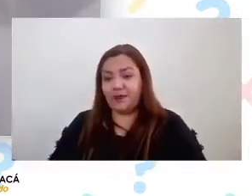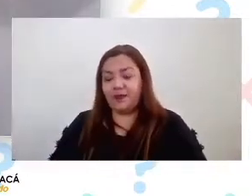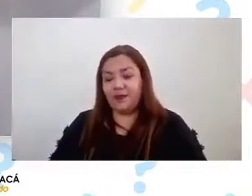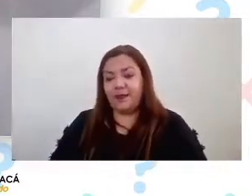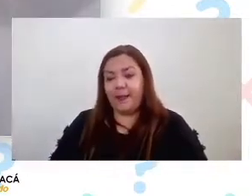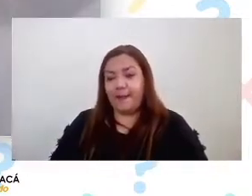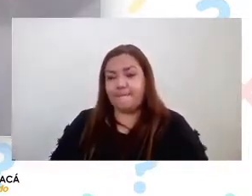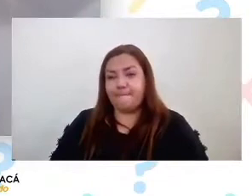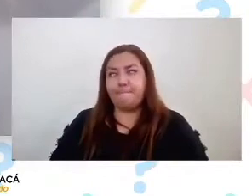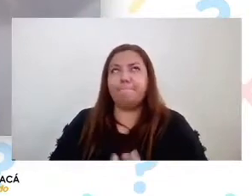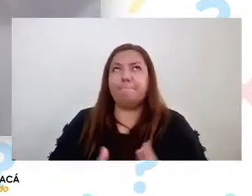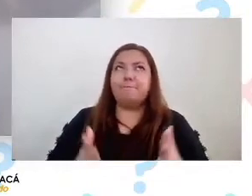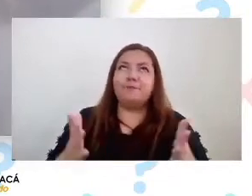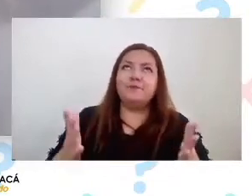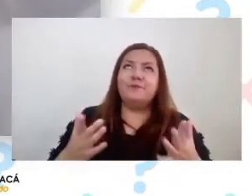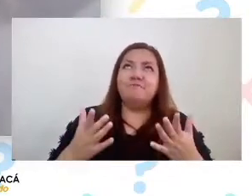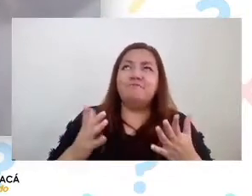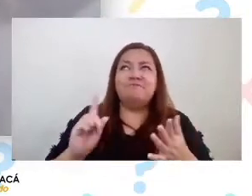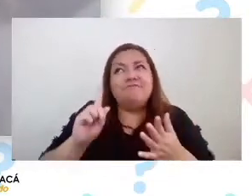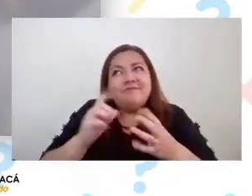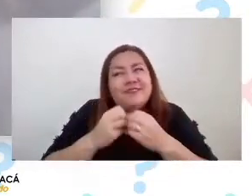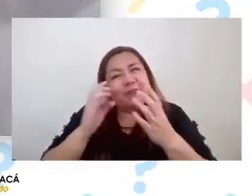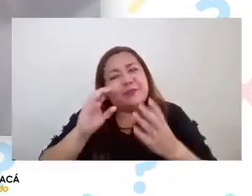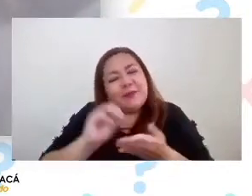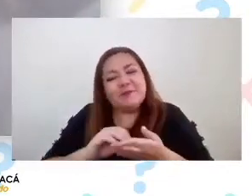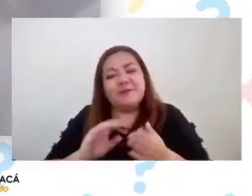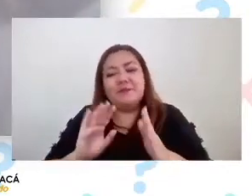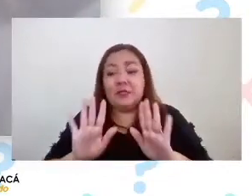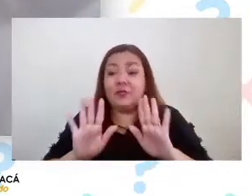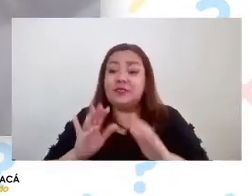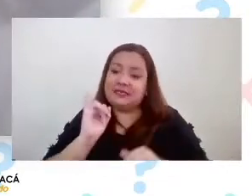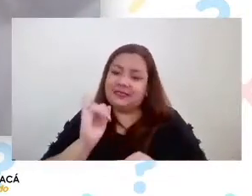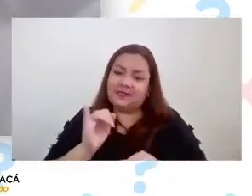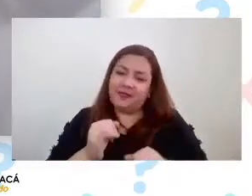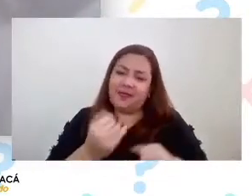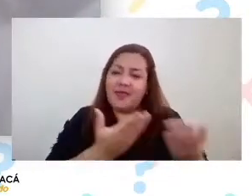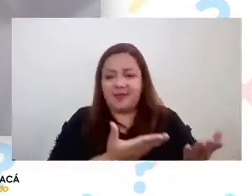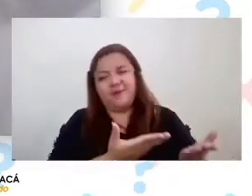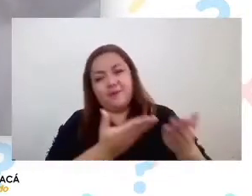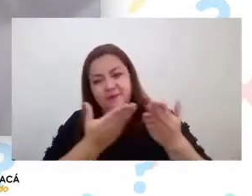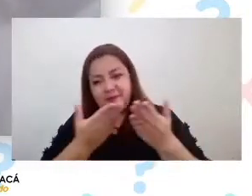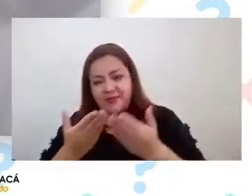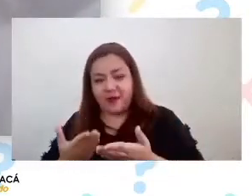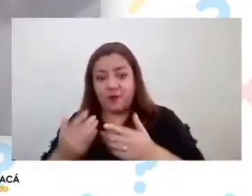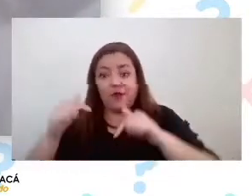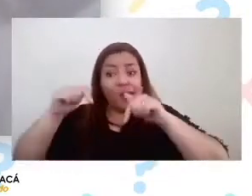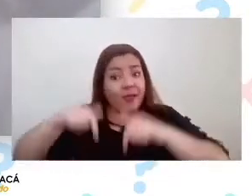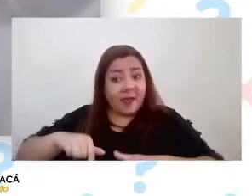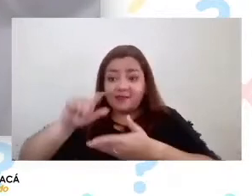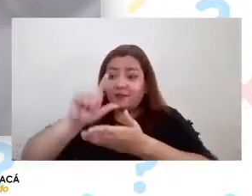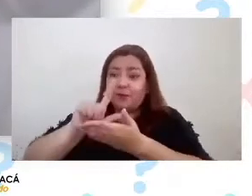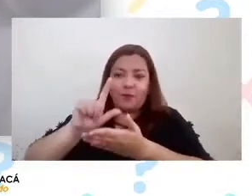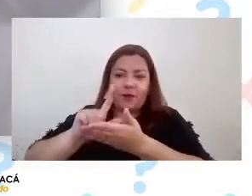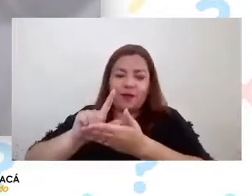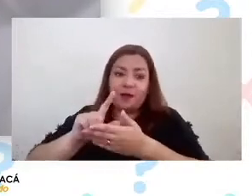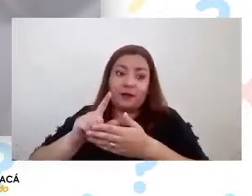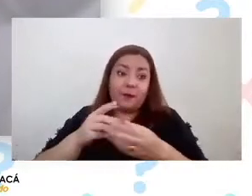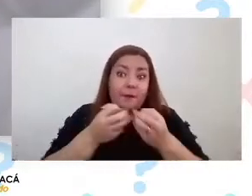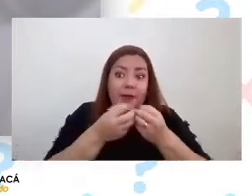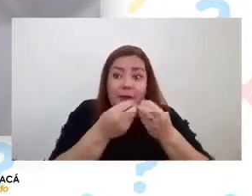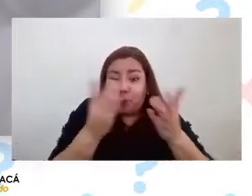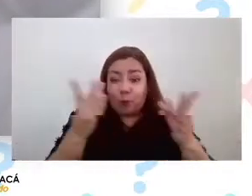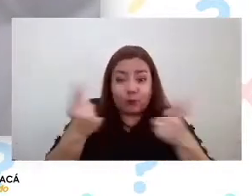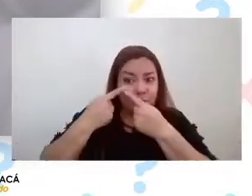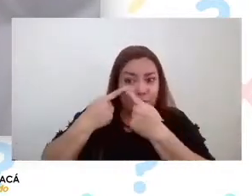bueno no mucho más pero sí invitarlos este es un lugar desconocido aún